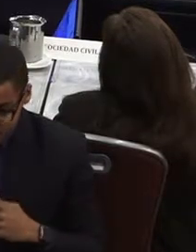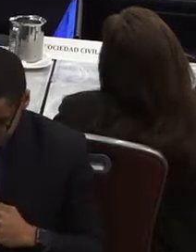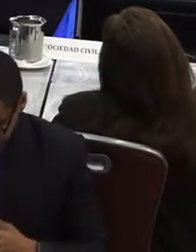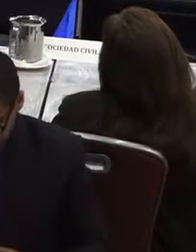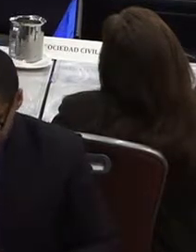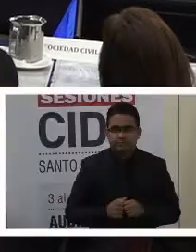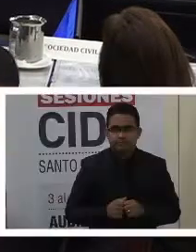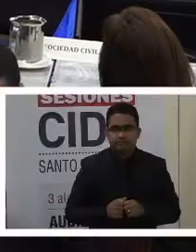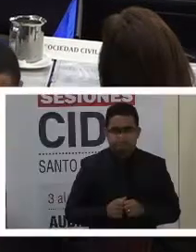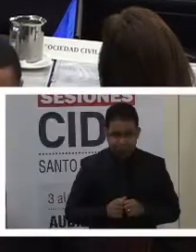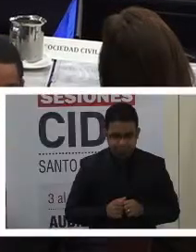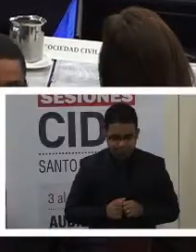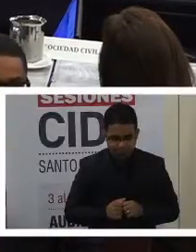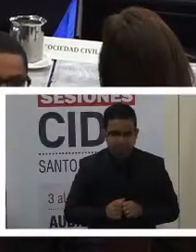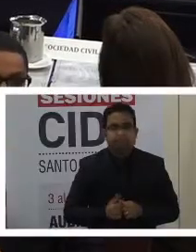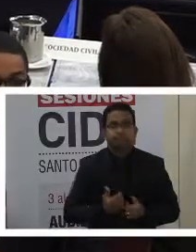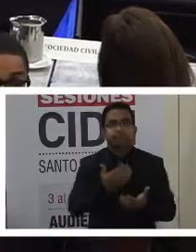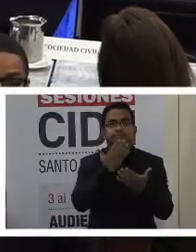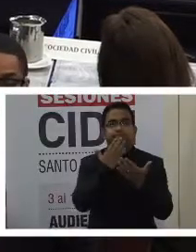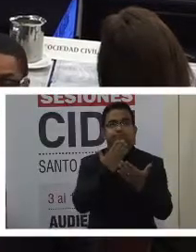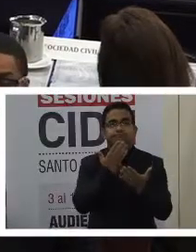Muchísimas gracias.